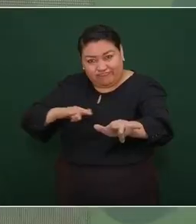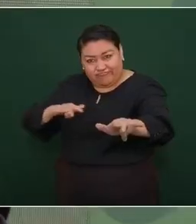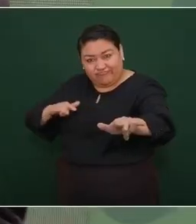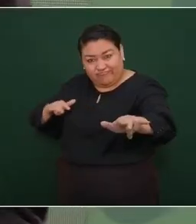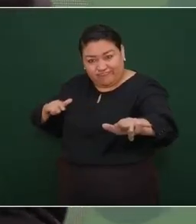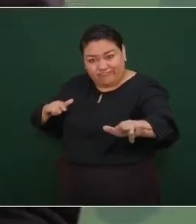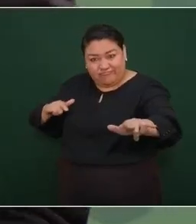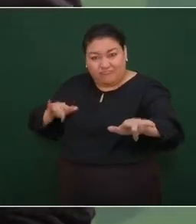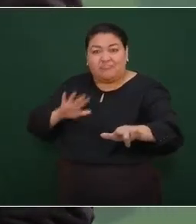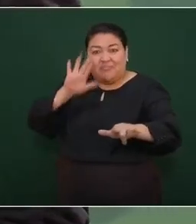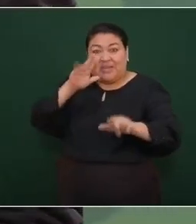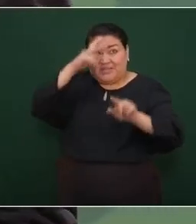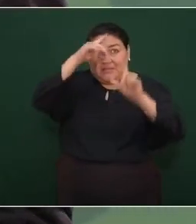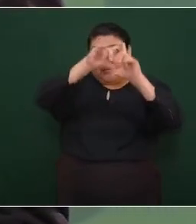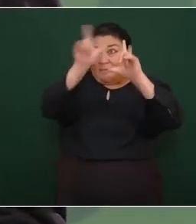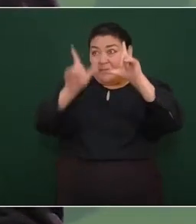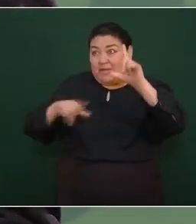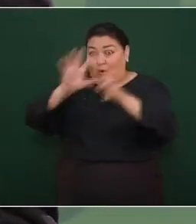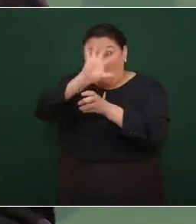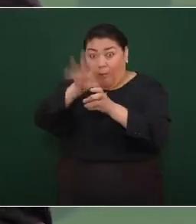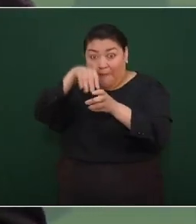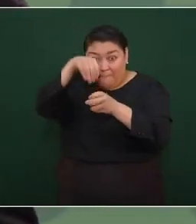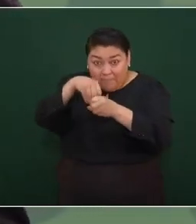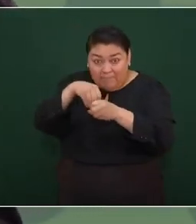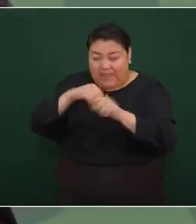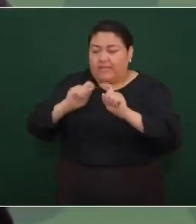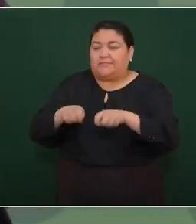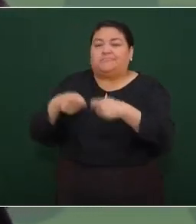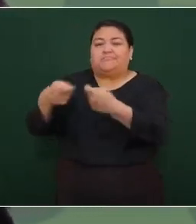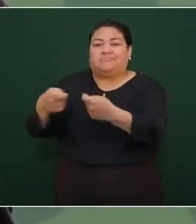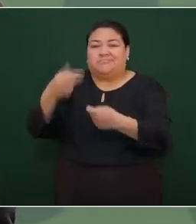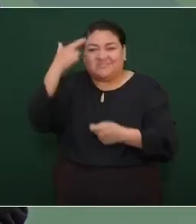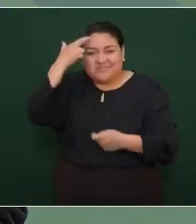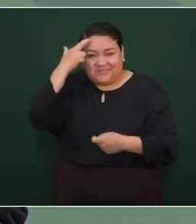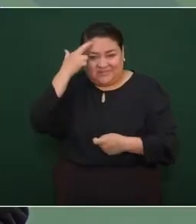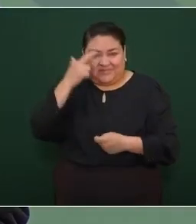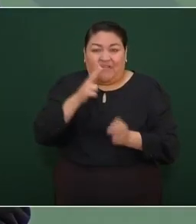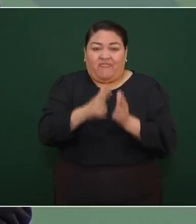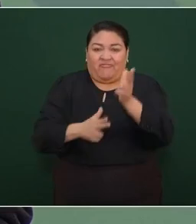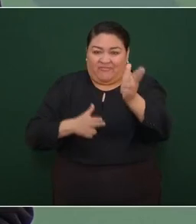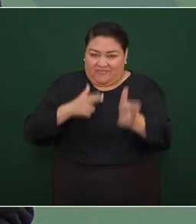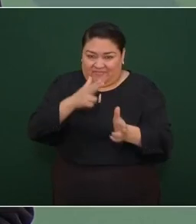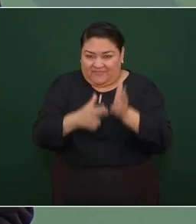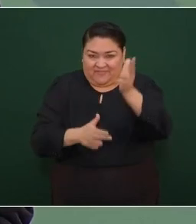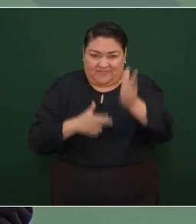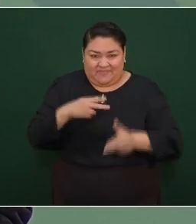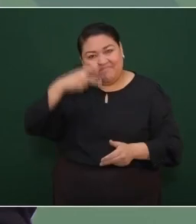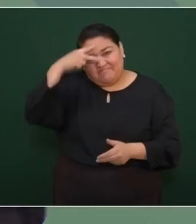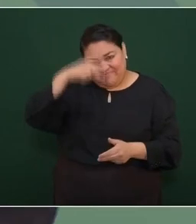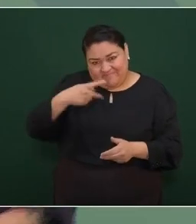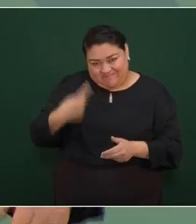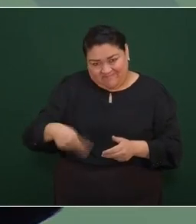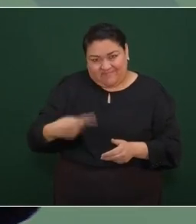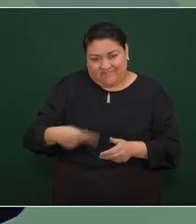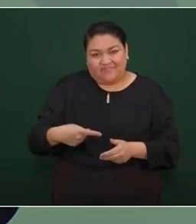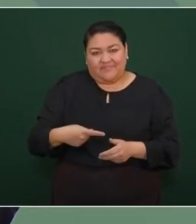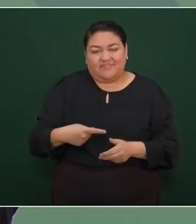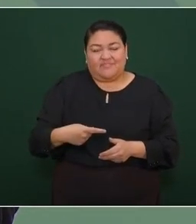prácticamente lo que eran los ferrocarriles nacionales pero